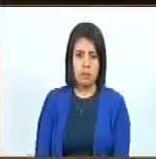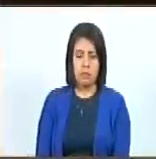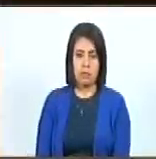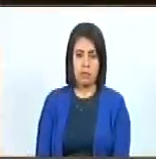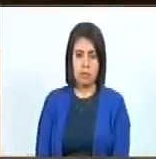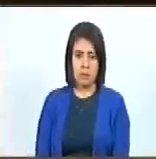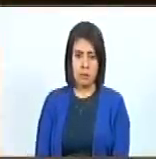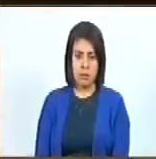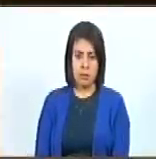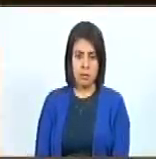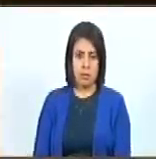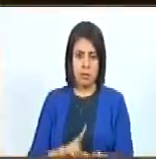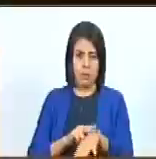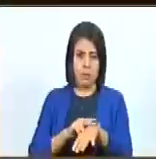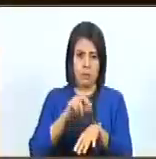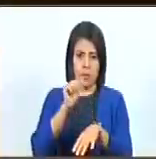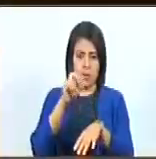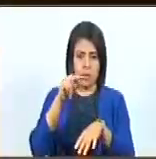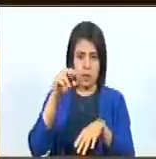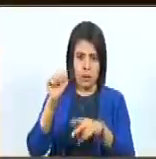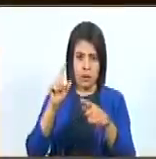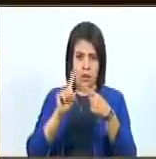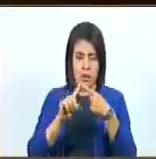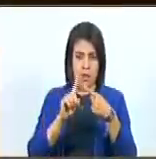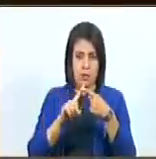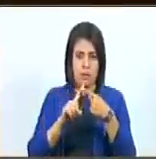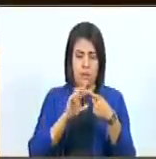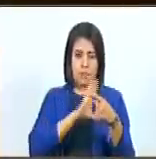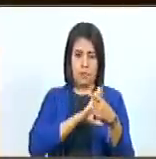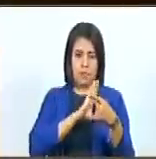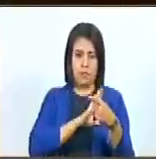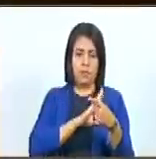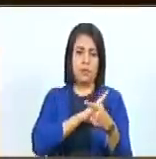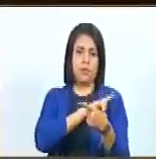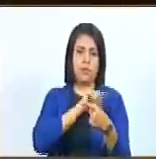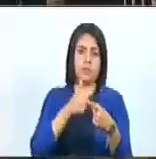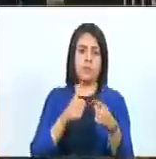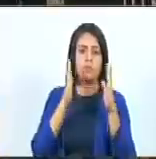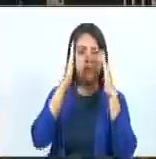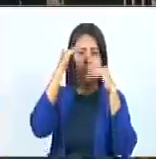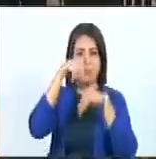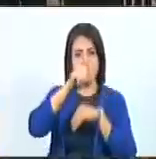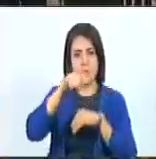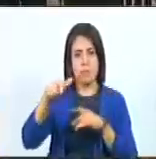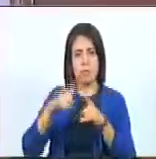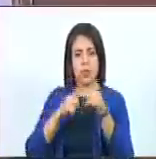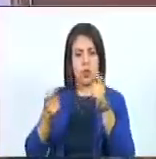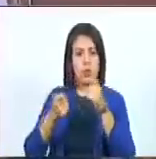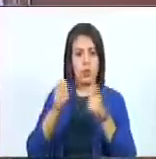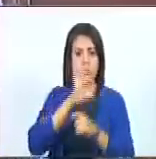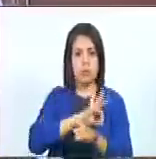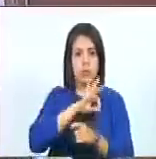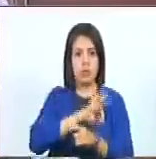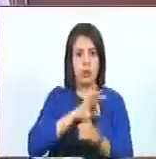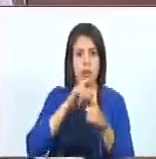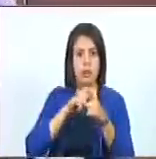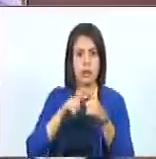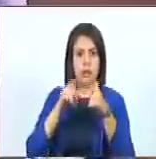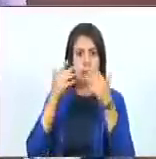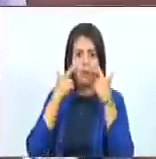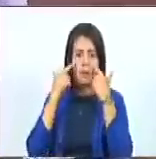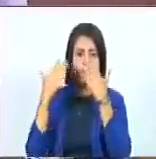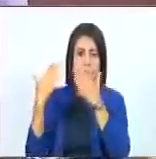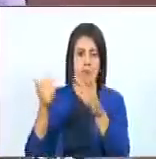la doctora Ana Carolina Reyes que pertenece a la Dirección General de Atención al Ciudadano y Control Social de